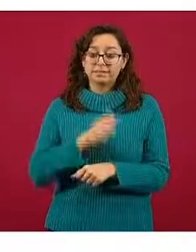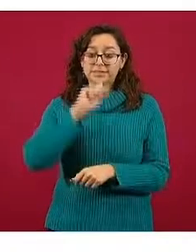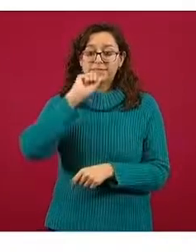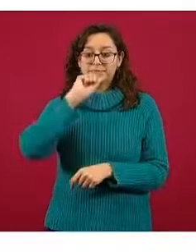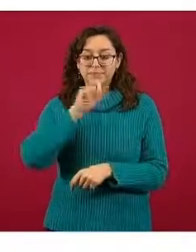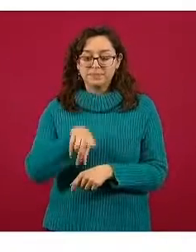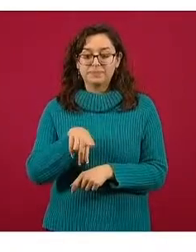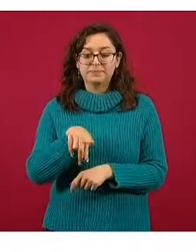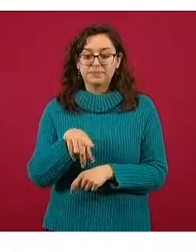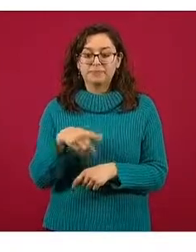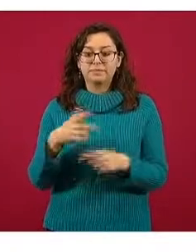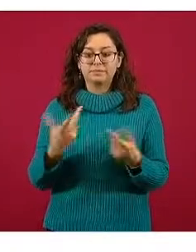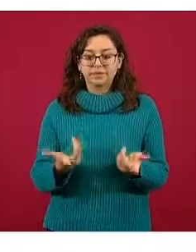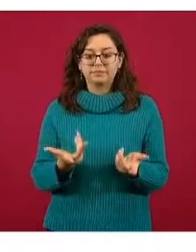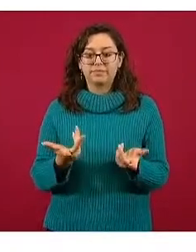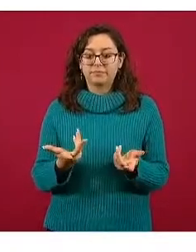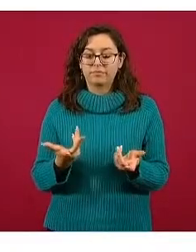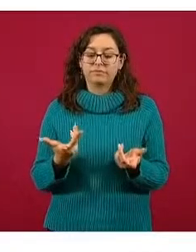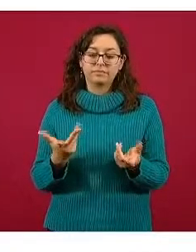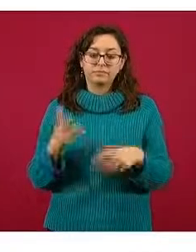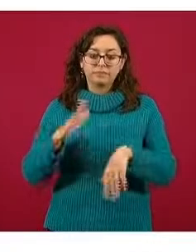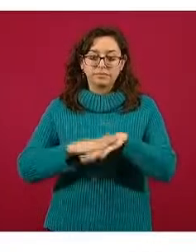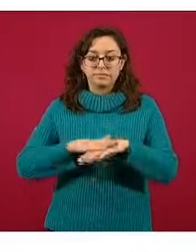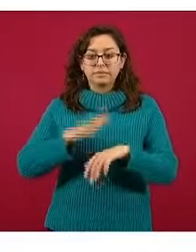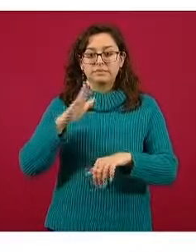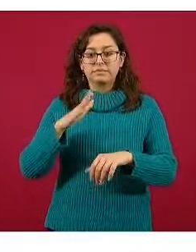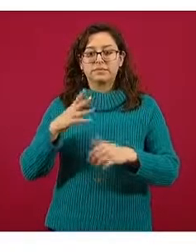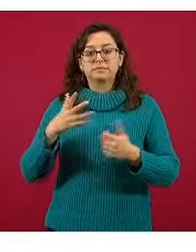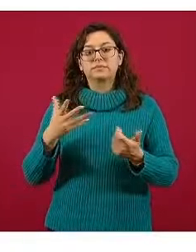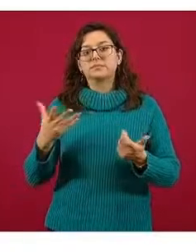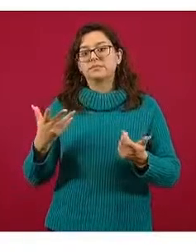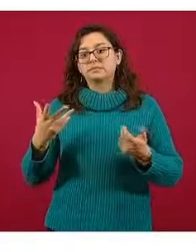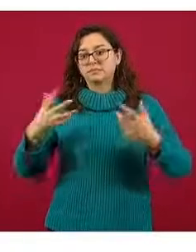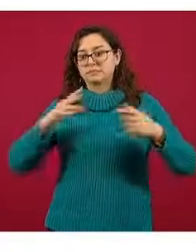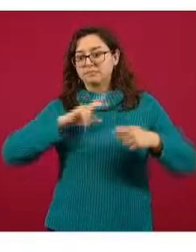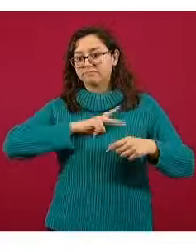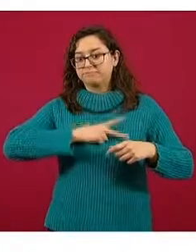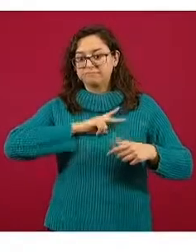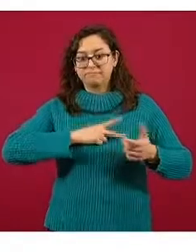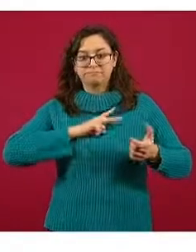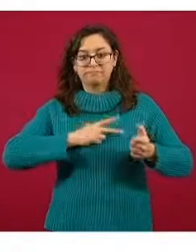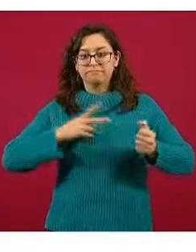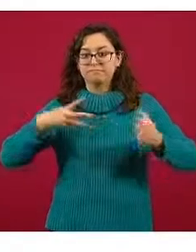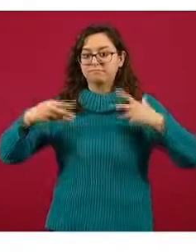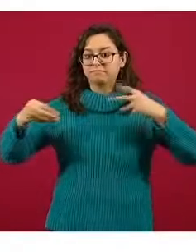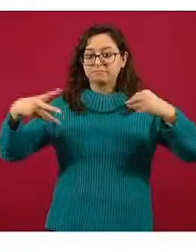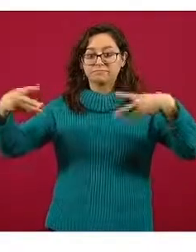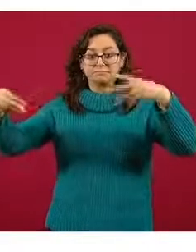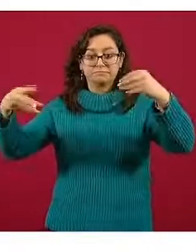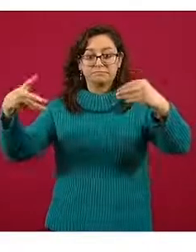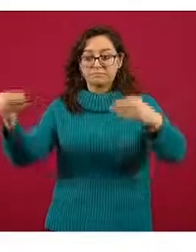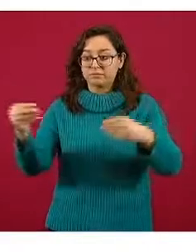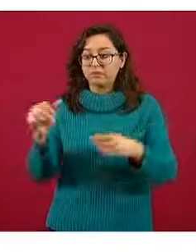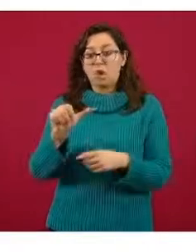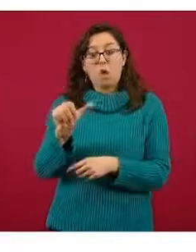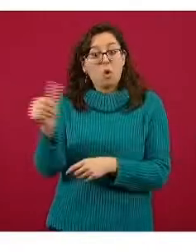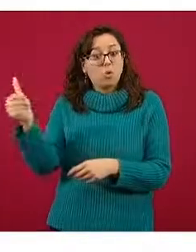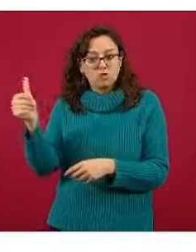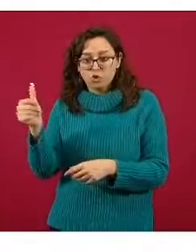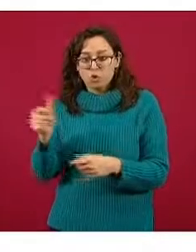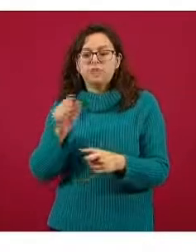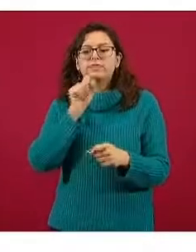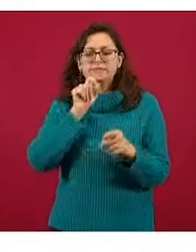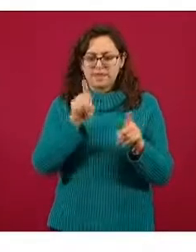se incrementa la actividad de múltiples virus respiratorios, incluyendo el SARS-CoV-2,